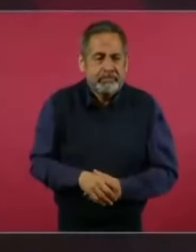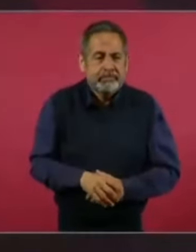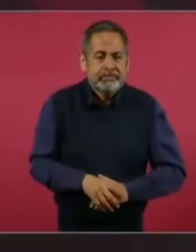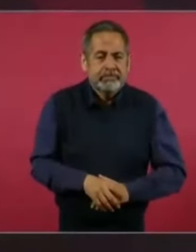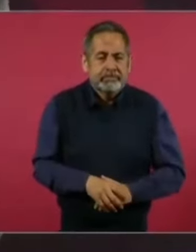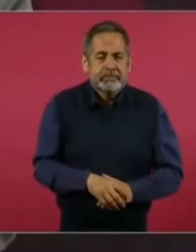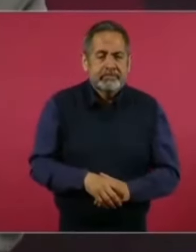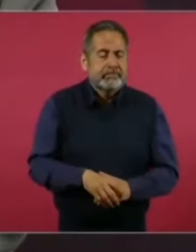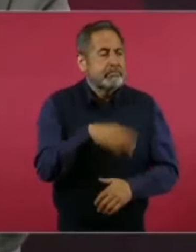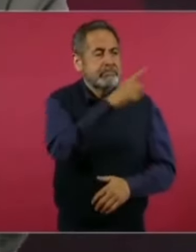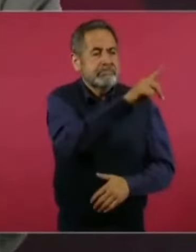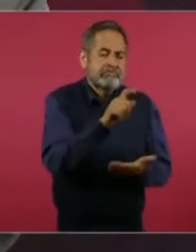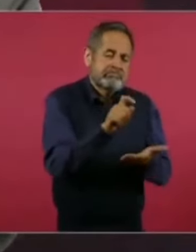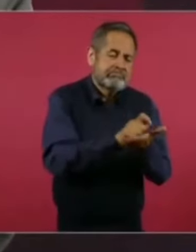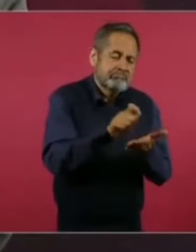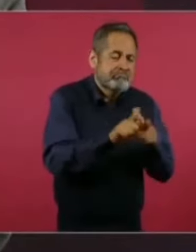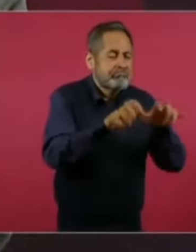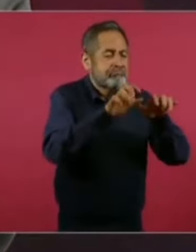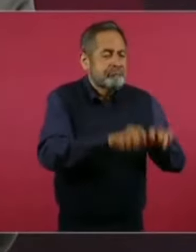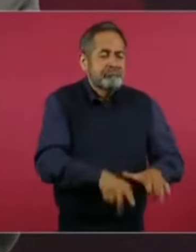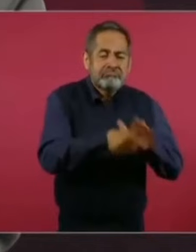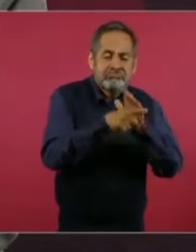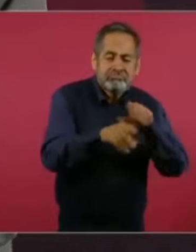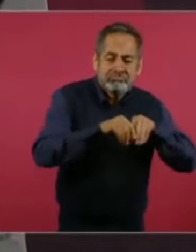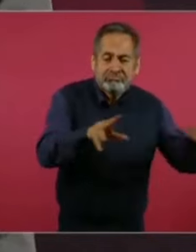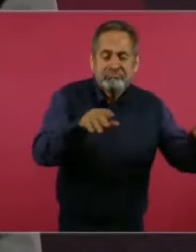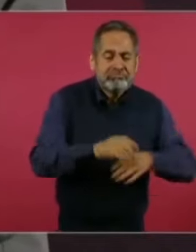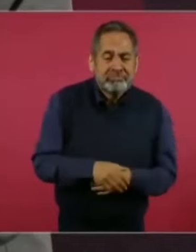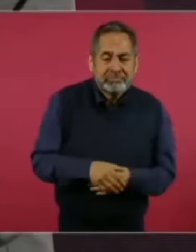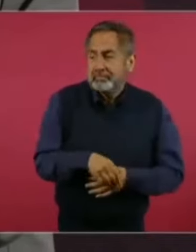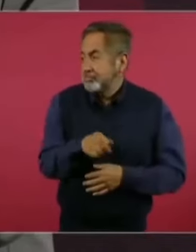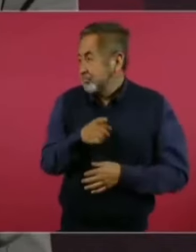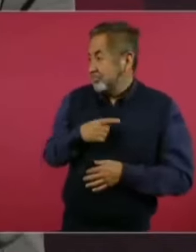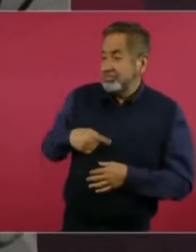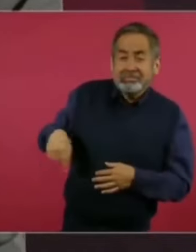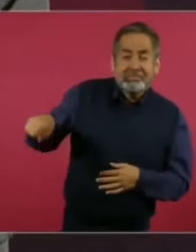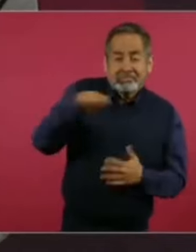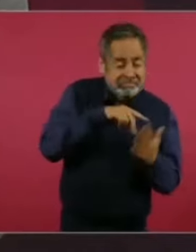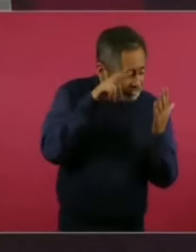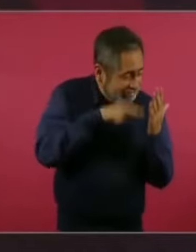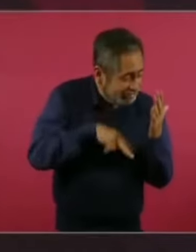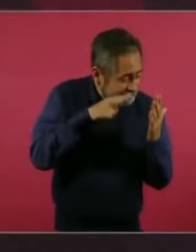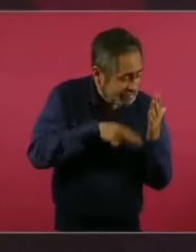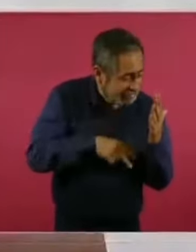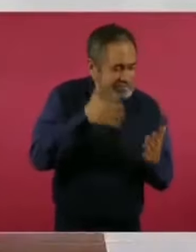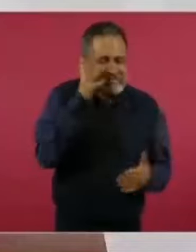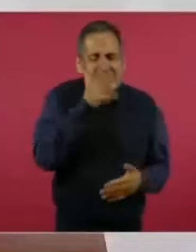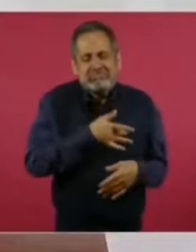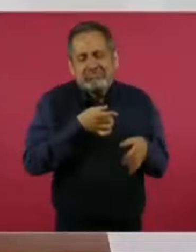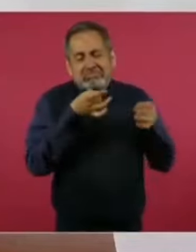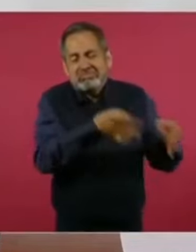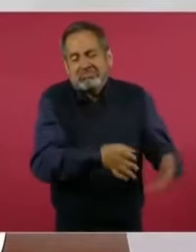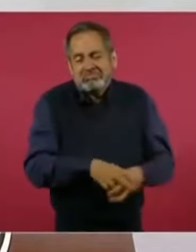artículos que no los leen mucho,